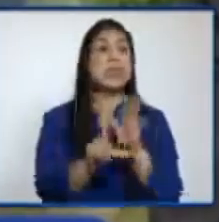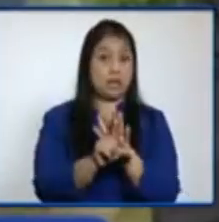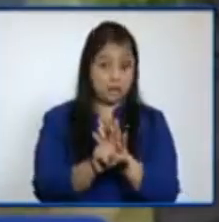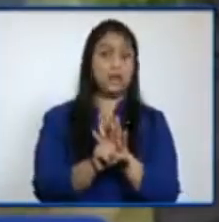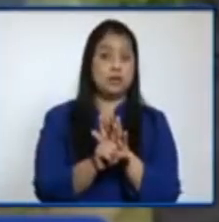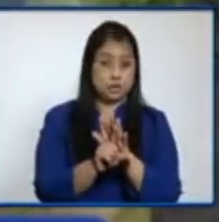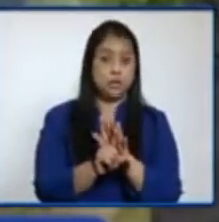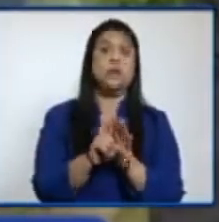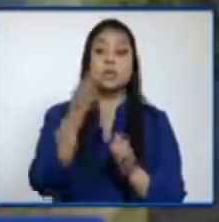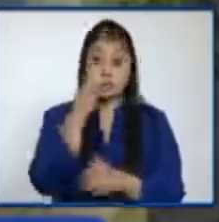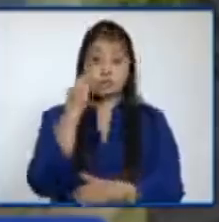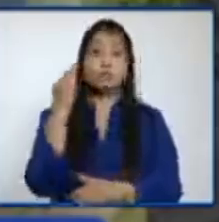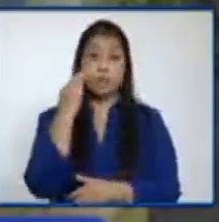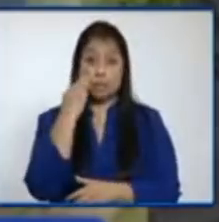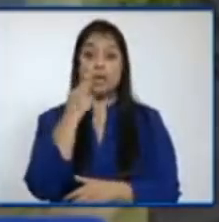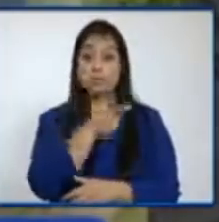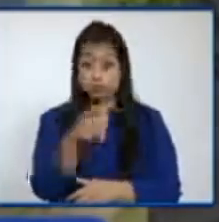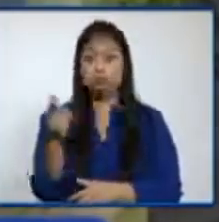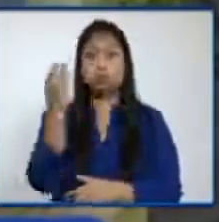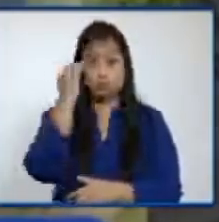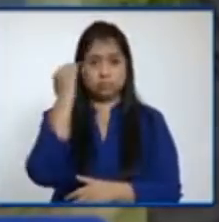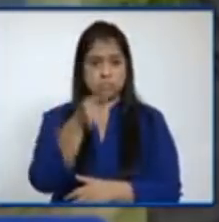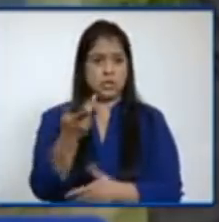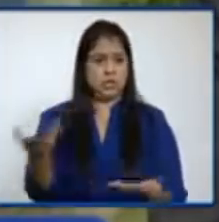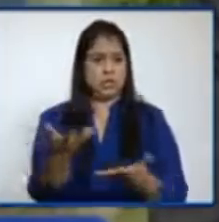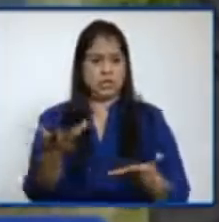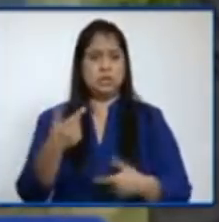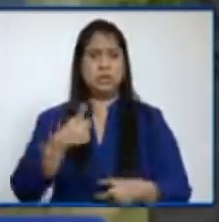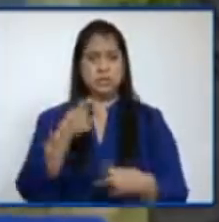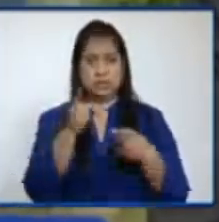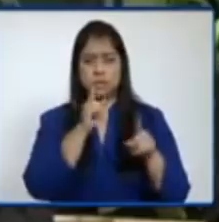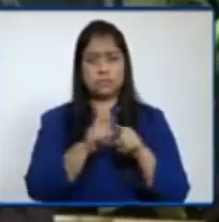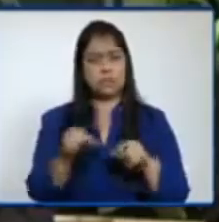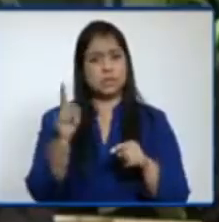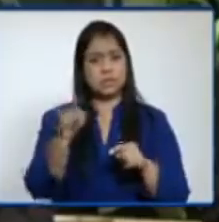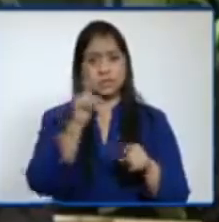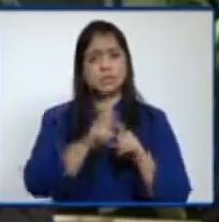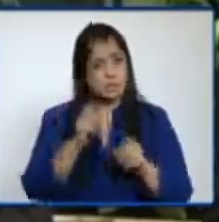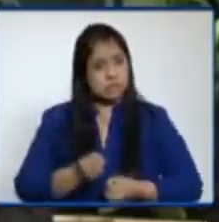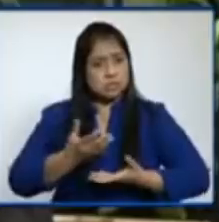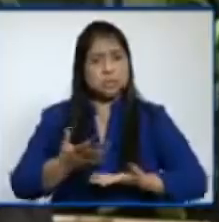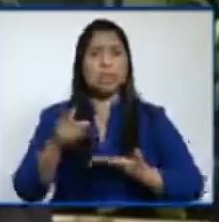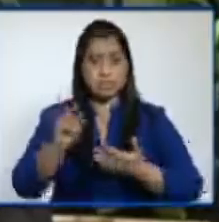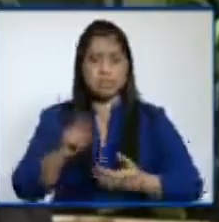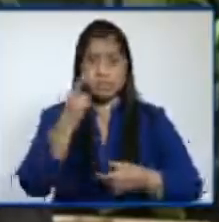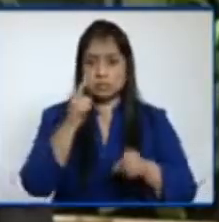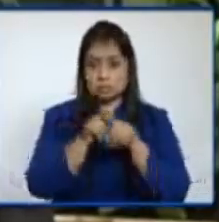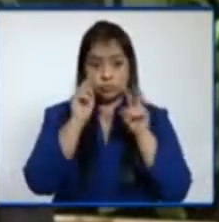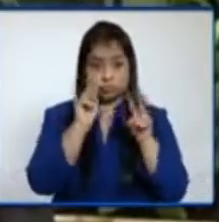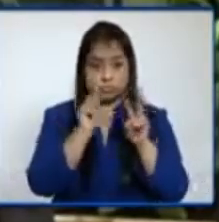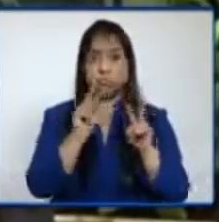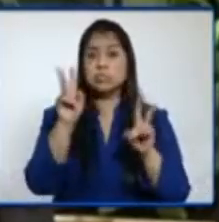los padres deben estar anuentes, no solamente anuentes, presentes con este tema,